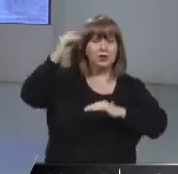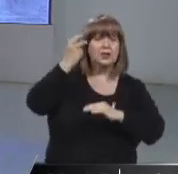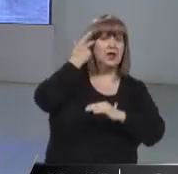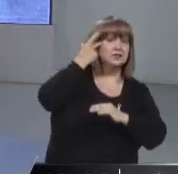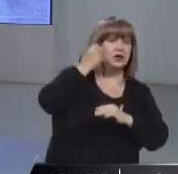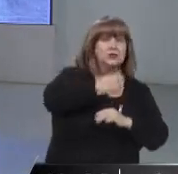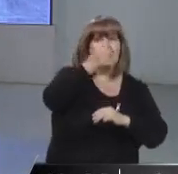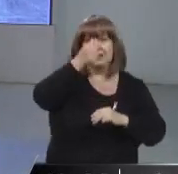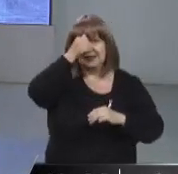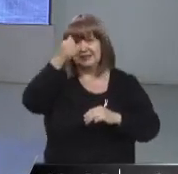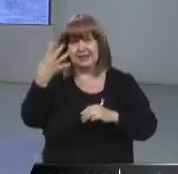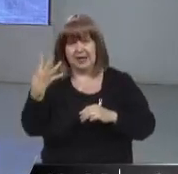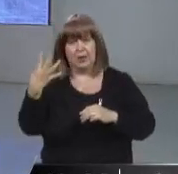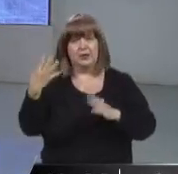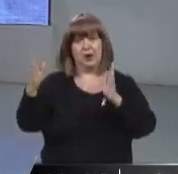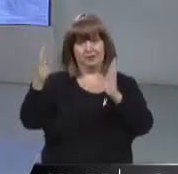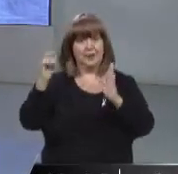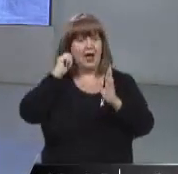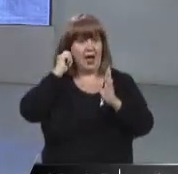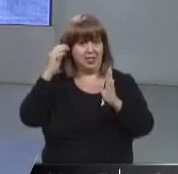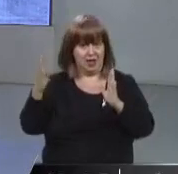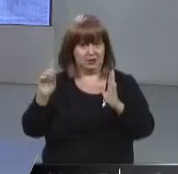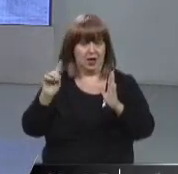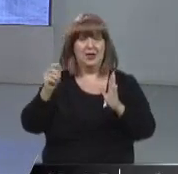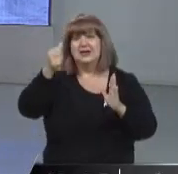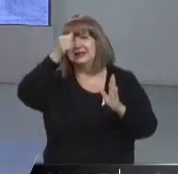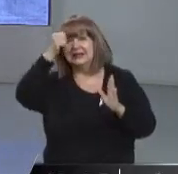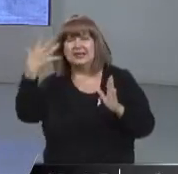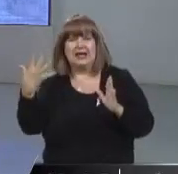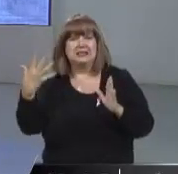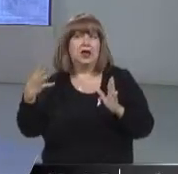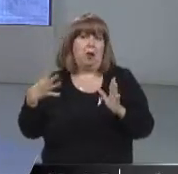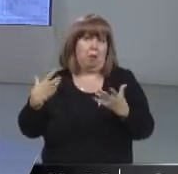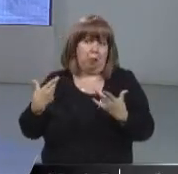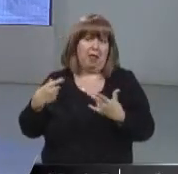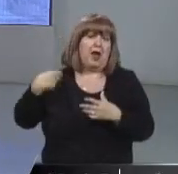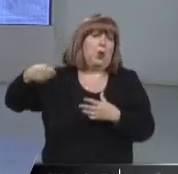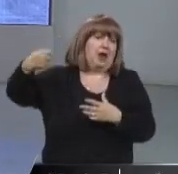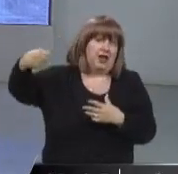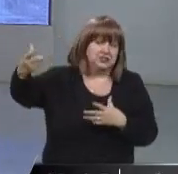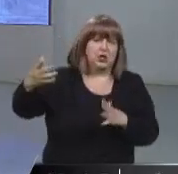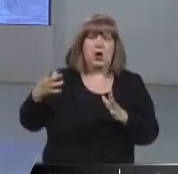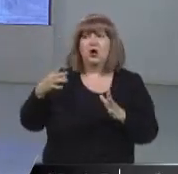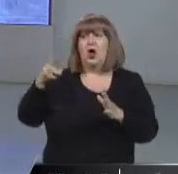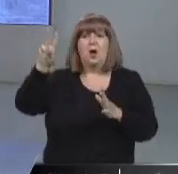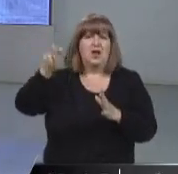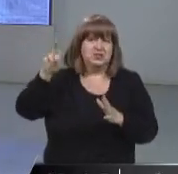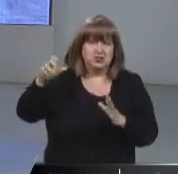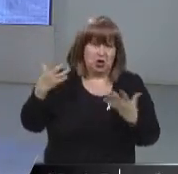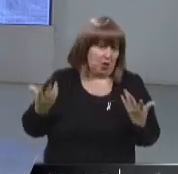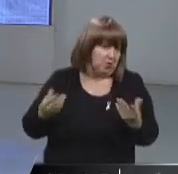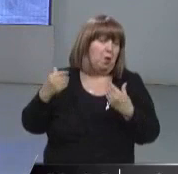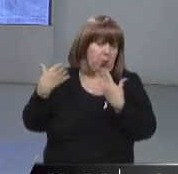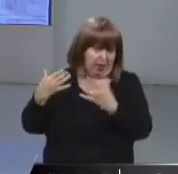18 y 64 años. Exacto, porque más de 64 años pueden estar recibiendo una prestación jubilatoria, con o sin aportes o una